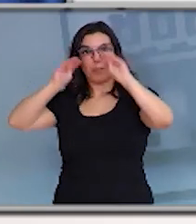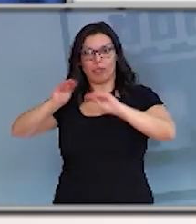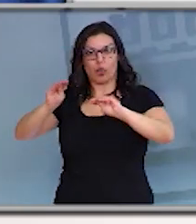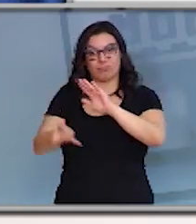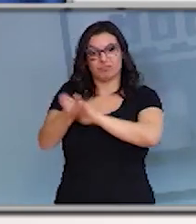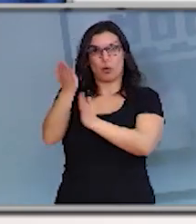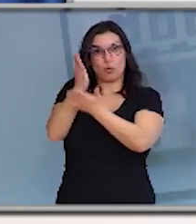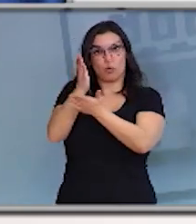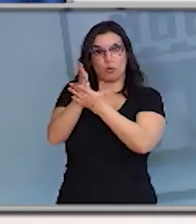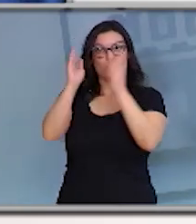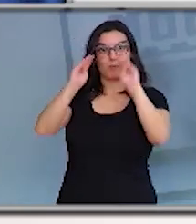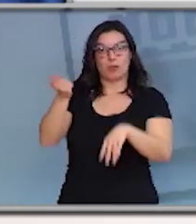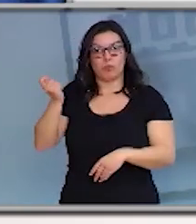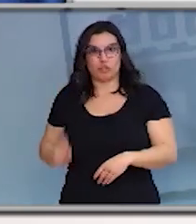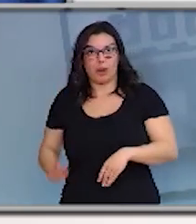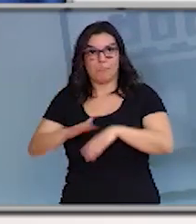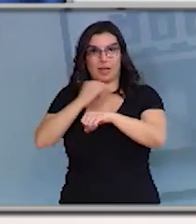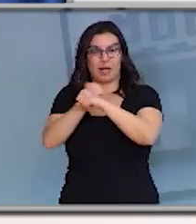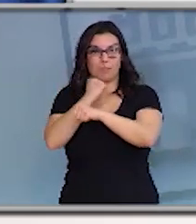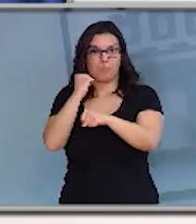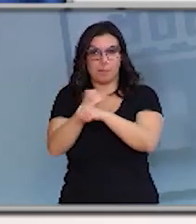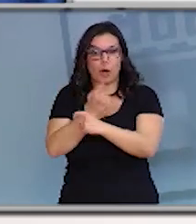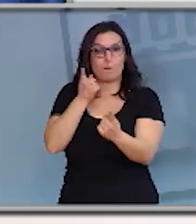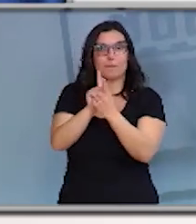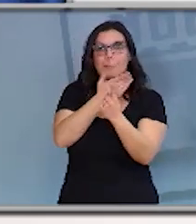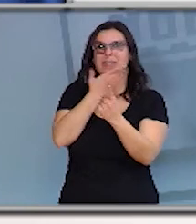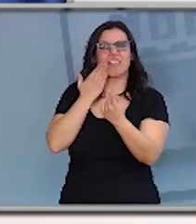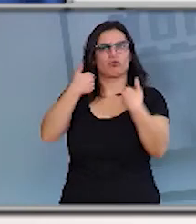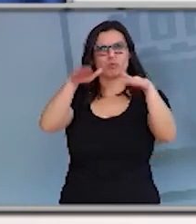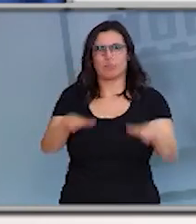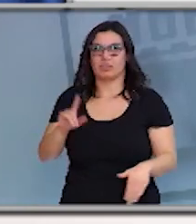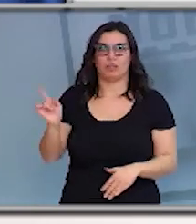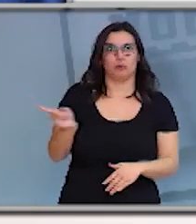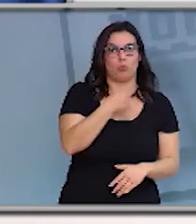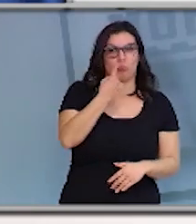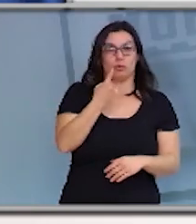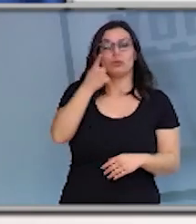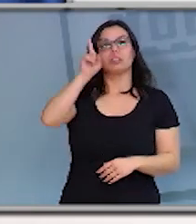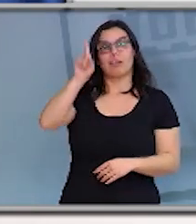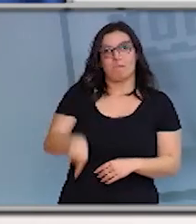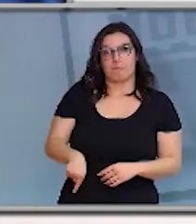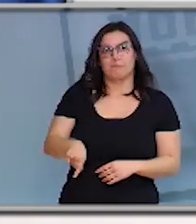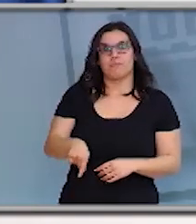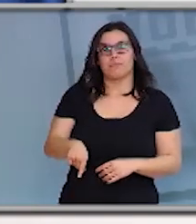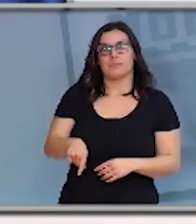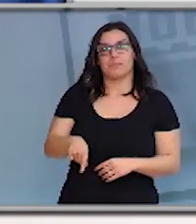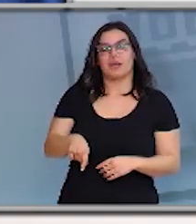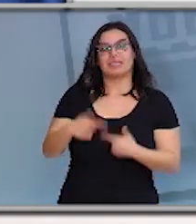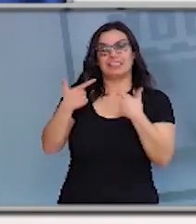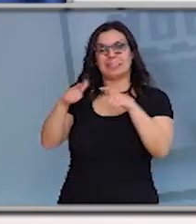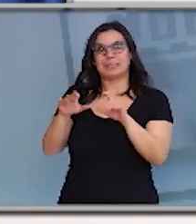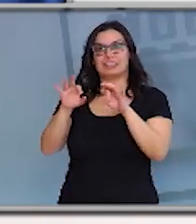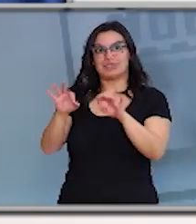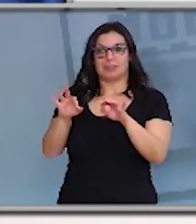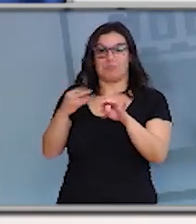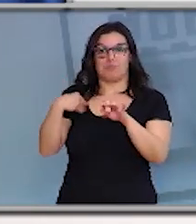formativas de formación profesional para el empleo en modalidad presencial, así como la parte presencial de la modalidad de